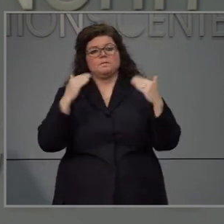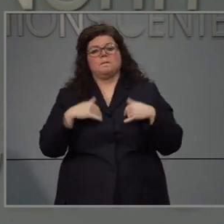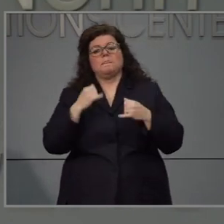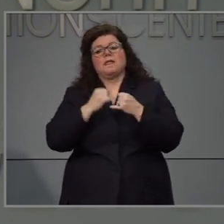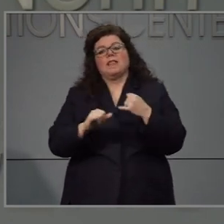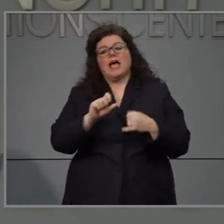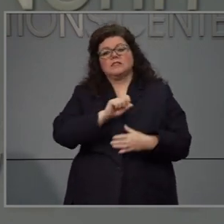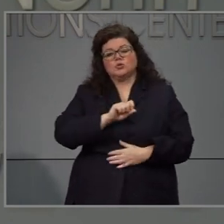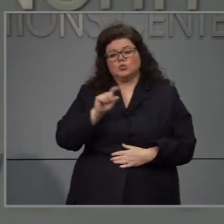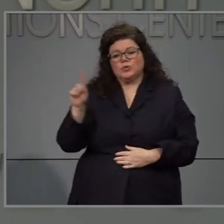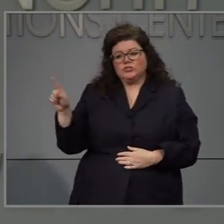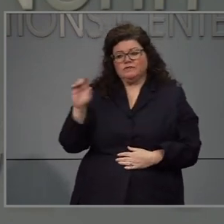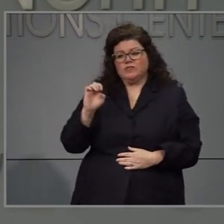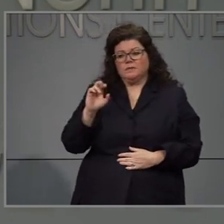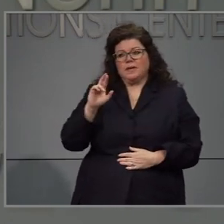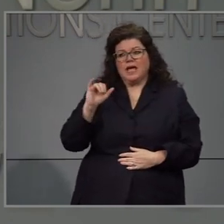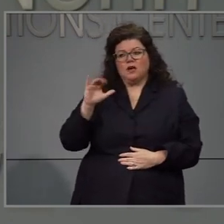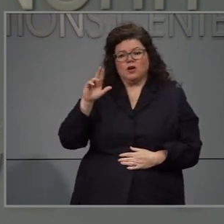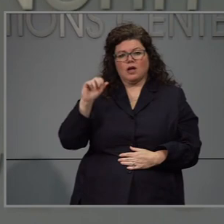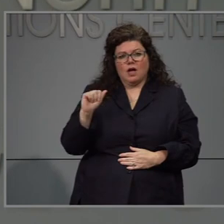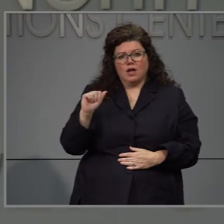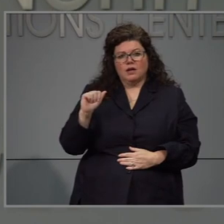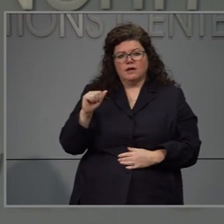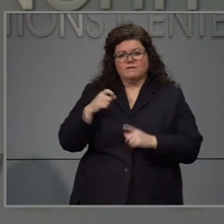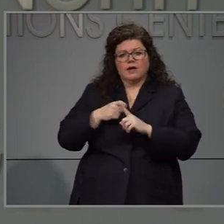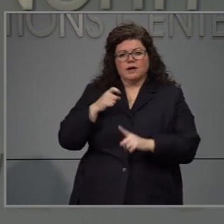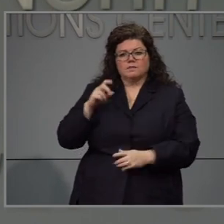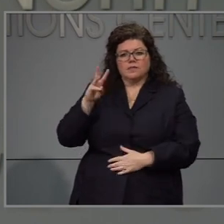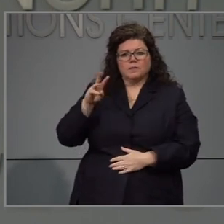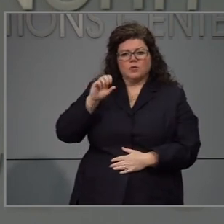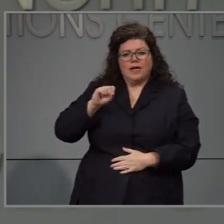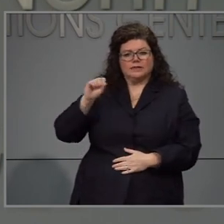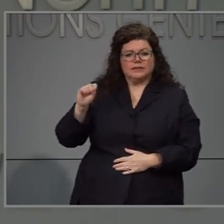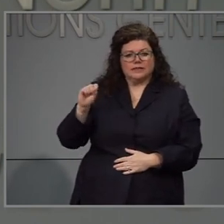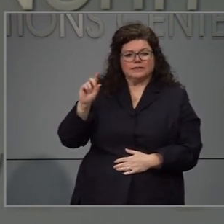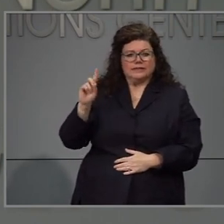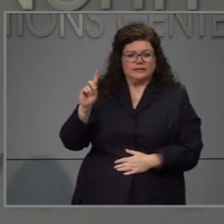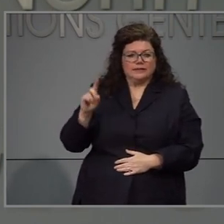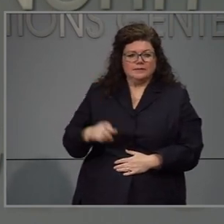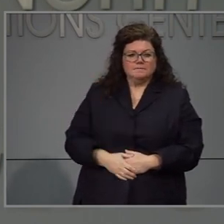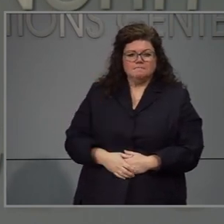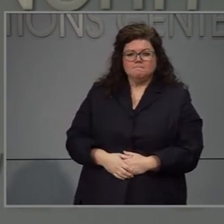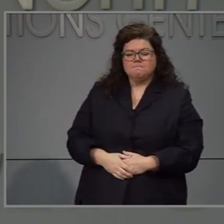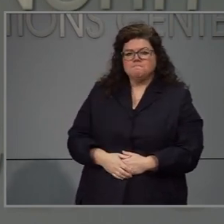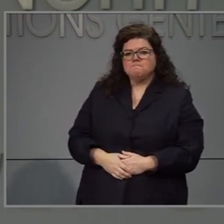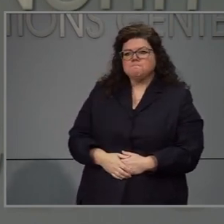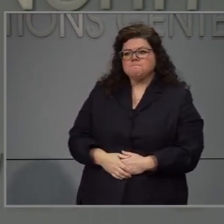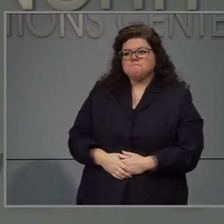Nuestra última pregunta es de Erika Brian de W. S. O